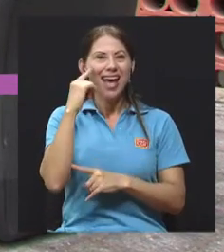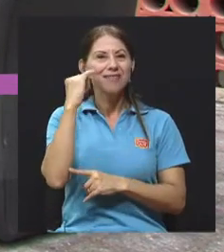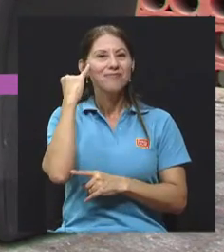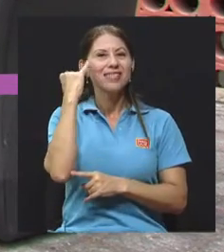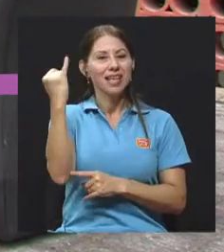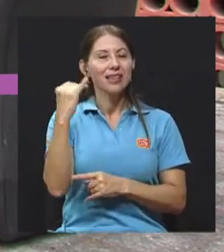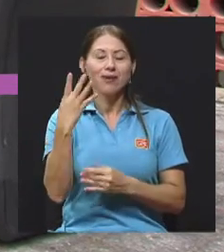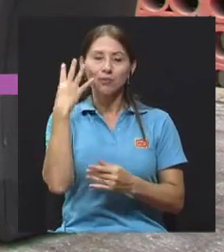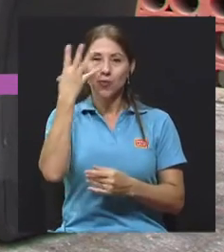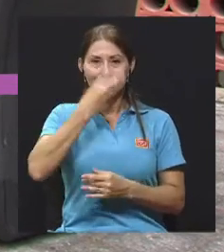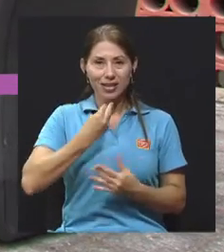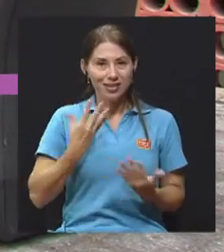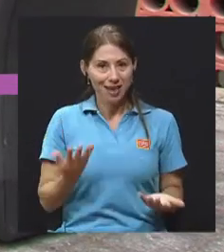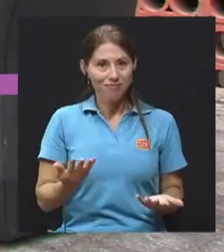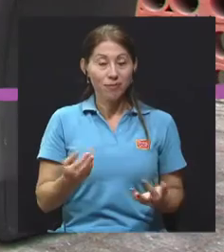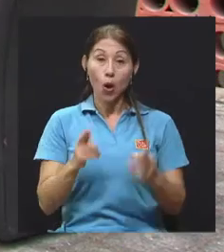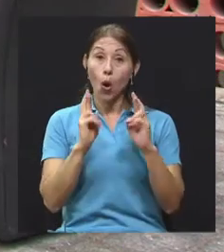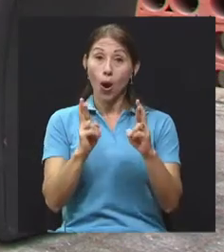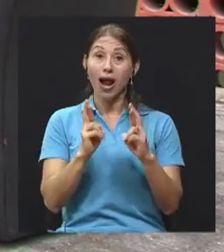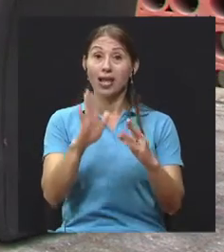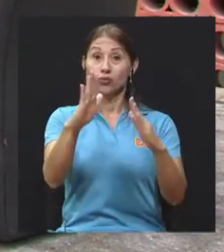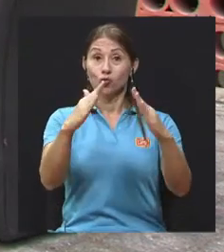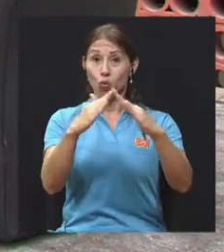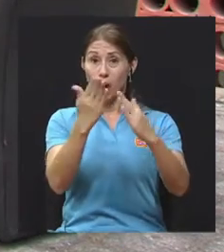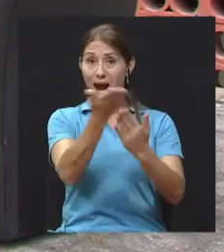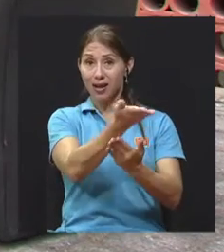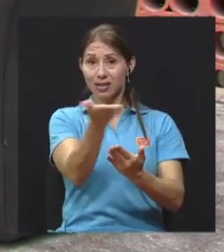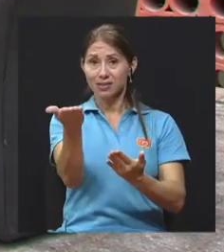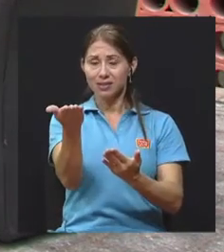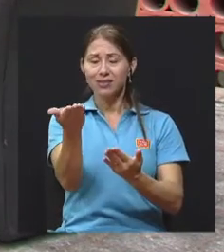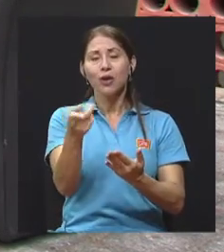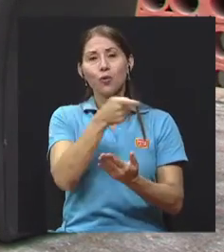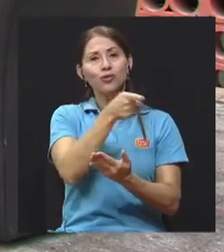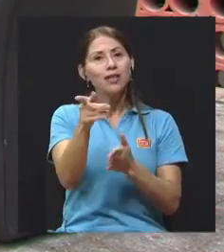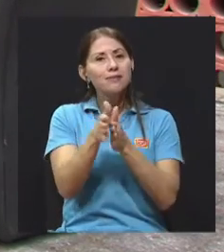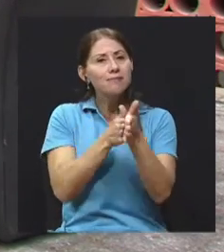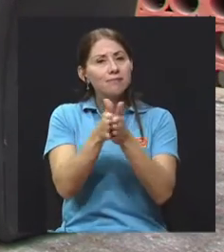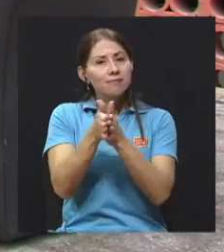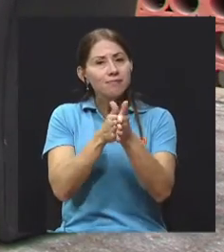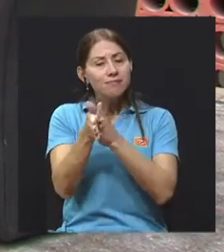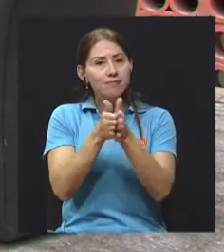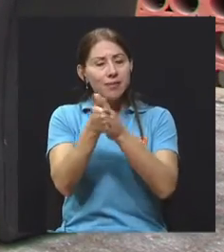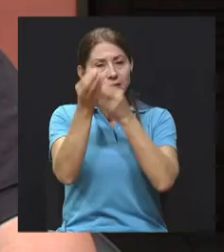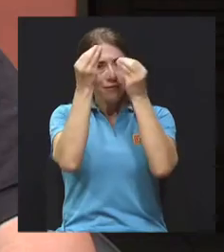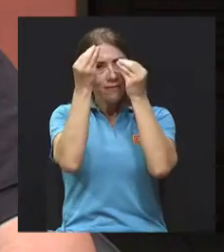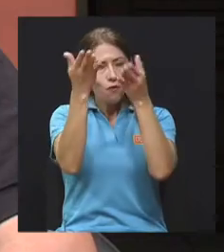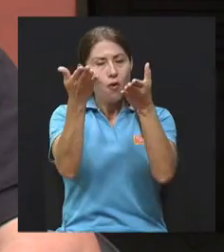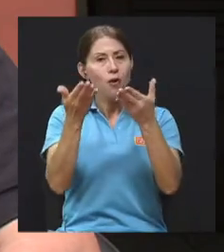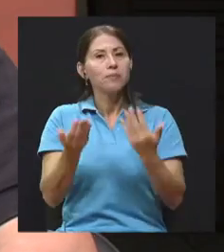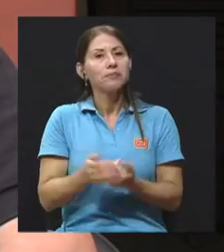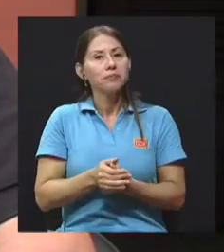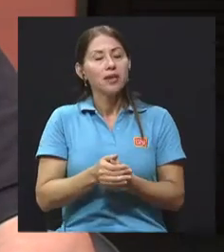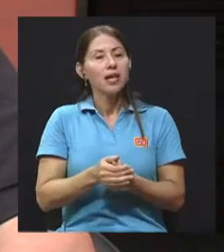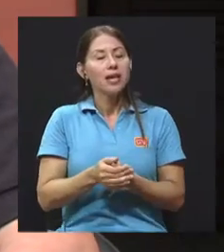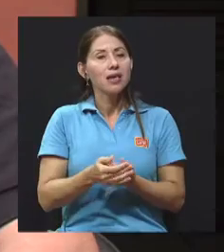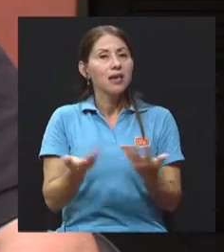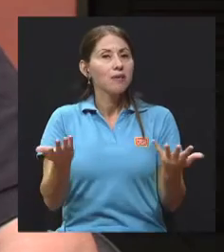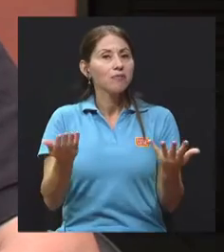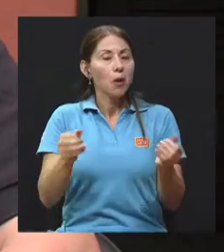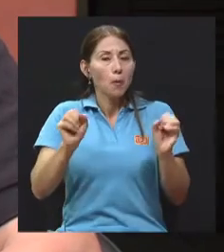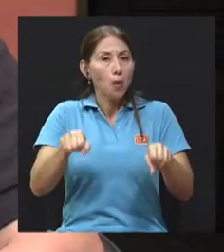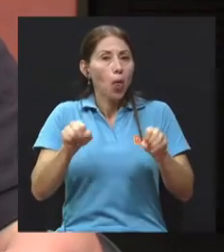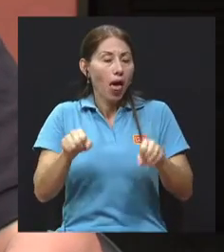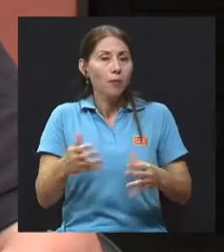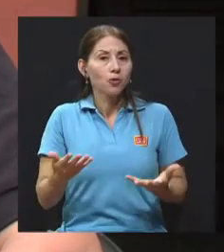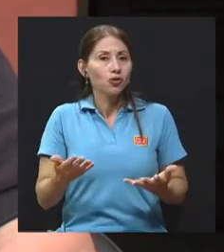me parece que es muy linda. ojalá que allá en sus hogares pues esta información les haya sido de bastante utilidad y que podamos